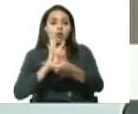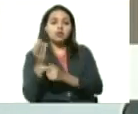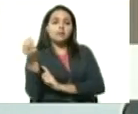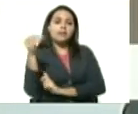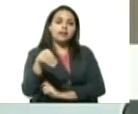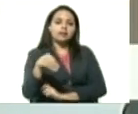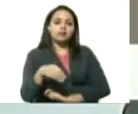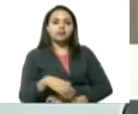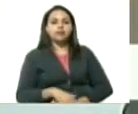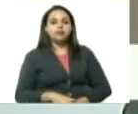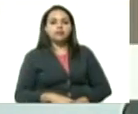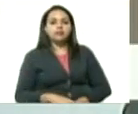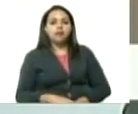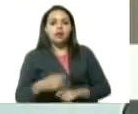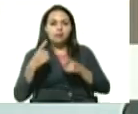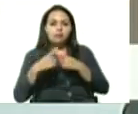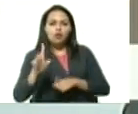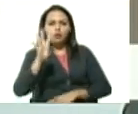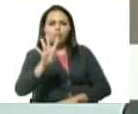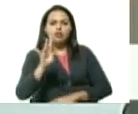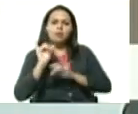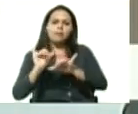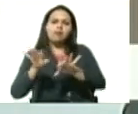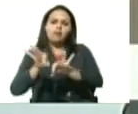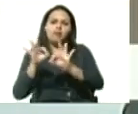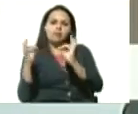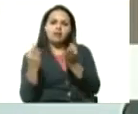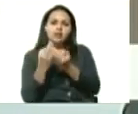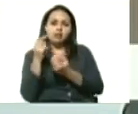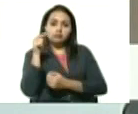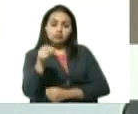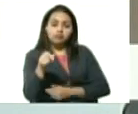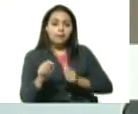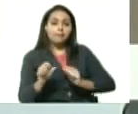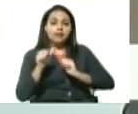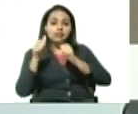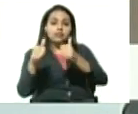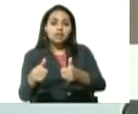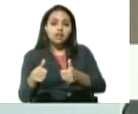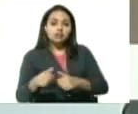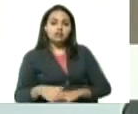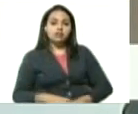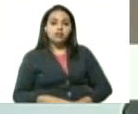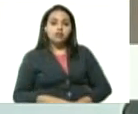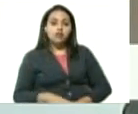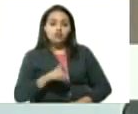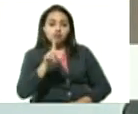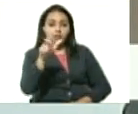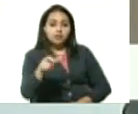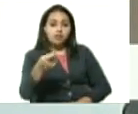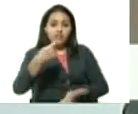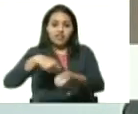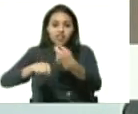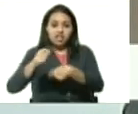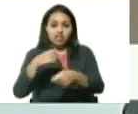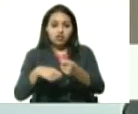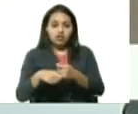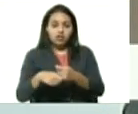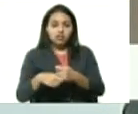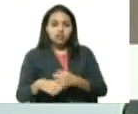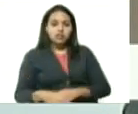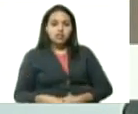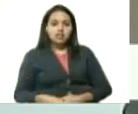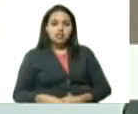pero estos cuatro casos de una misma familia se originaron en un comerciante que transporta hortalizas del mercado de las